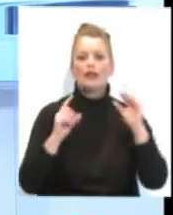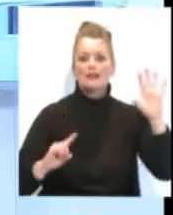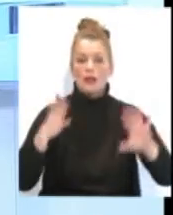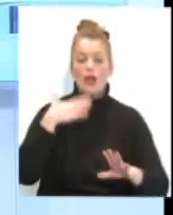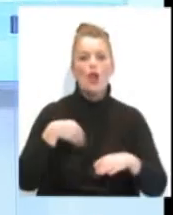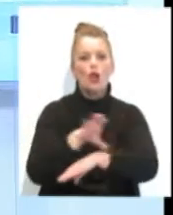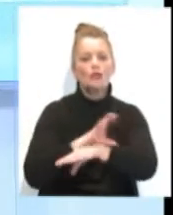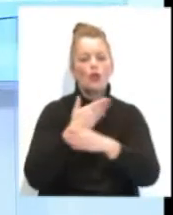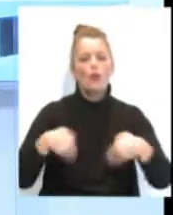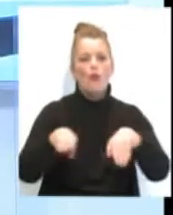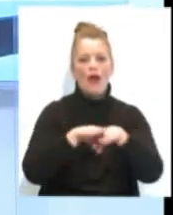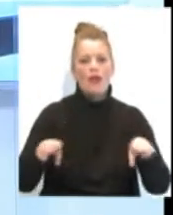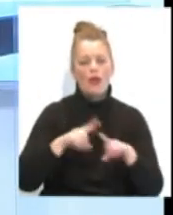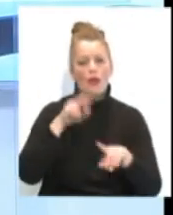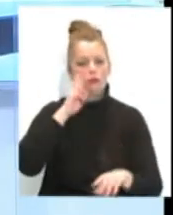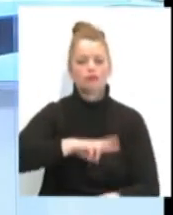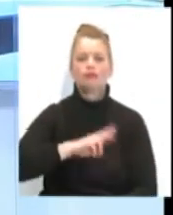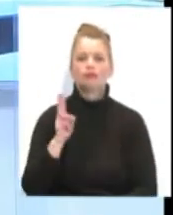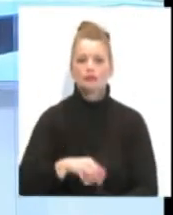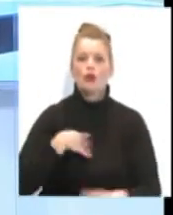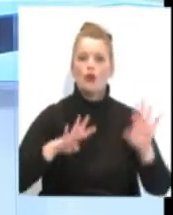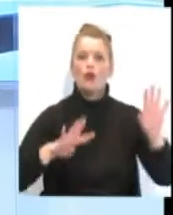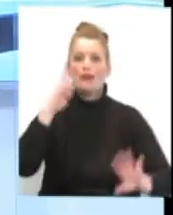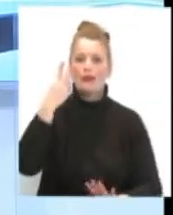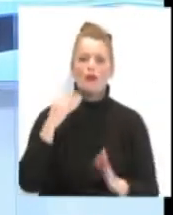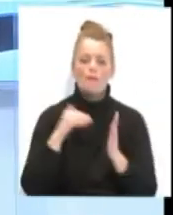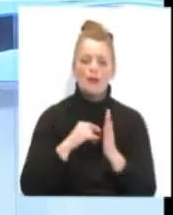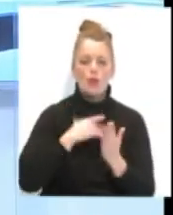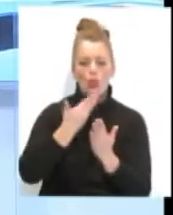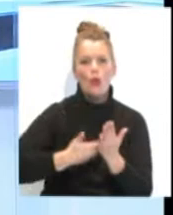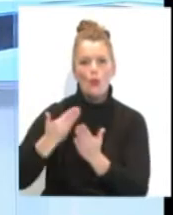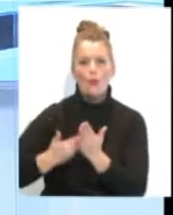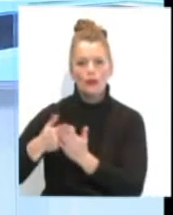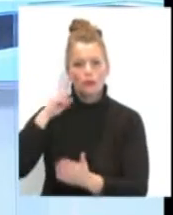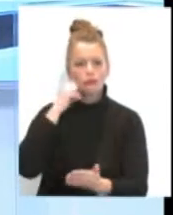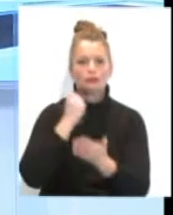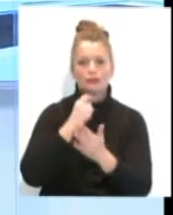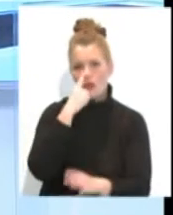de Igualdad ha expedido en torno a 92.000 nuevos documentos durante el año pasado.